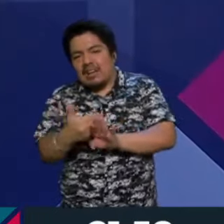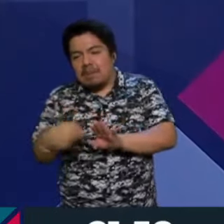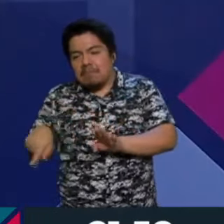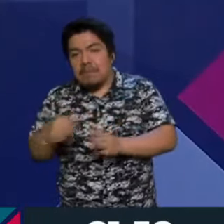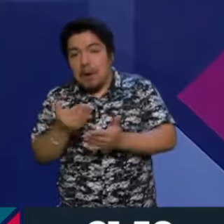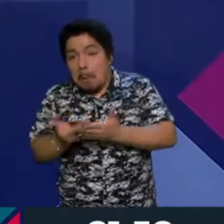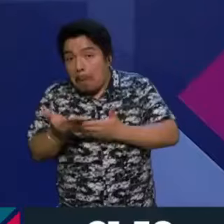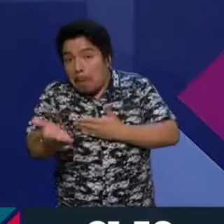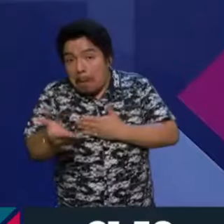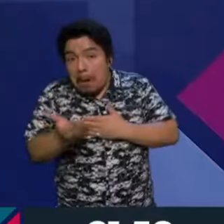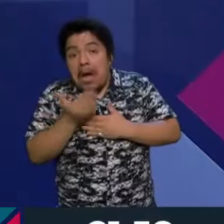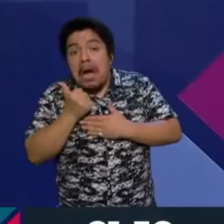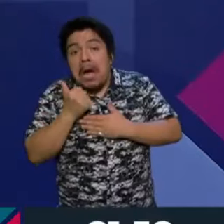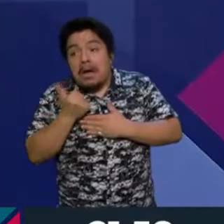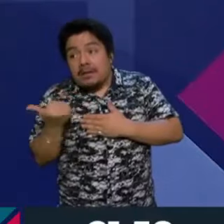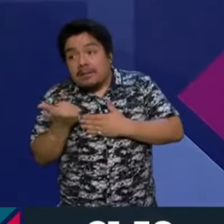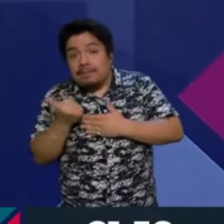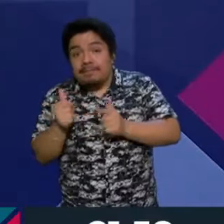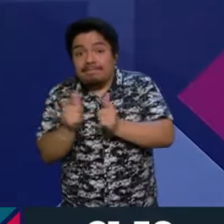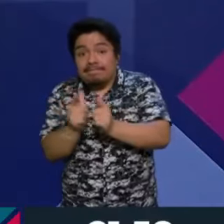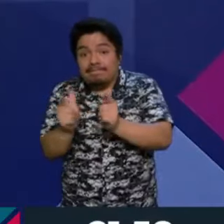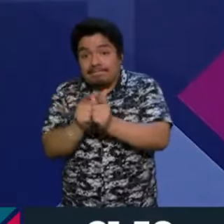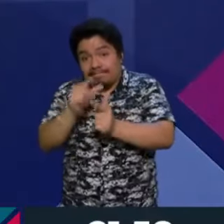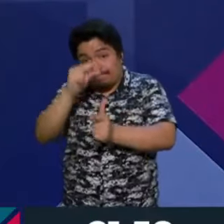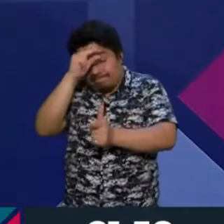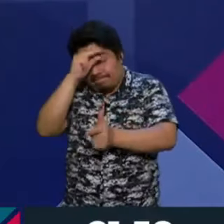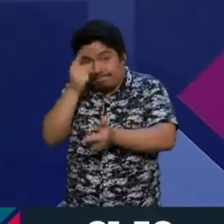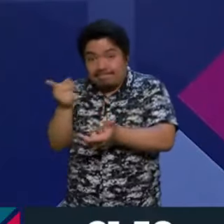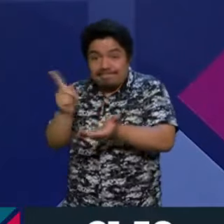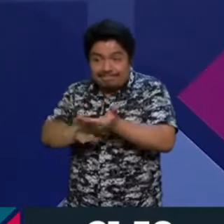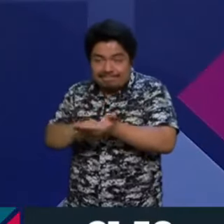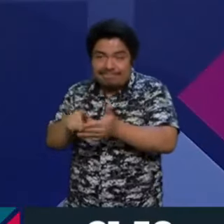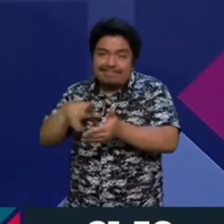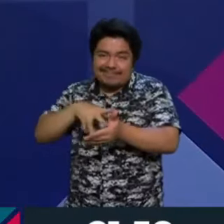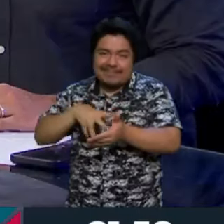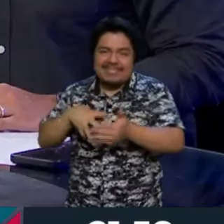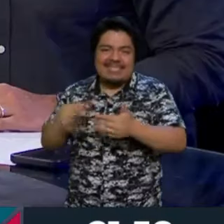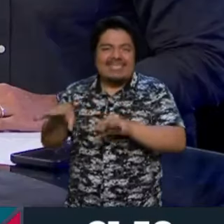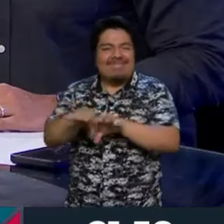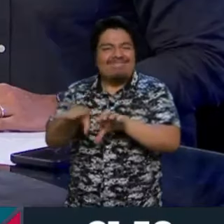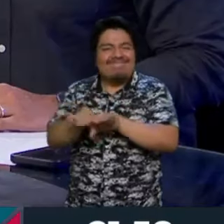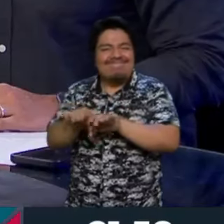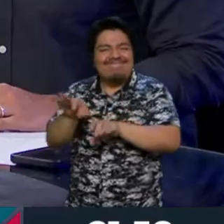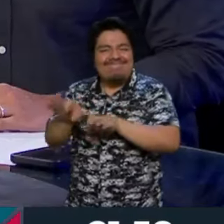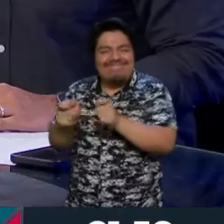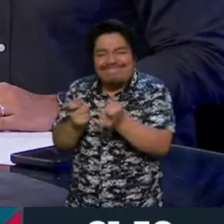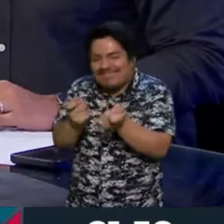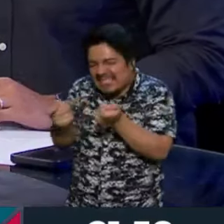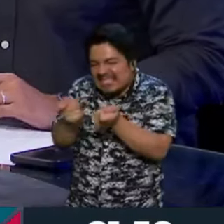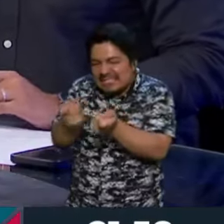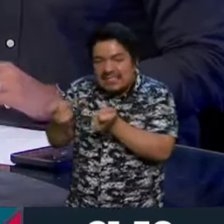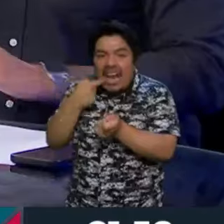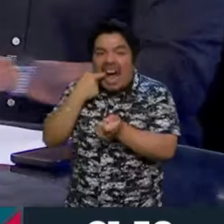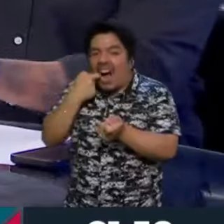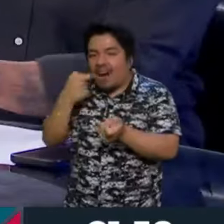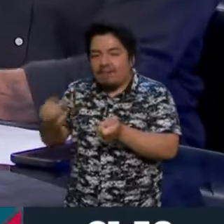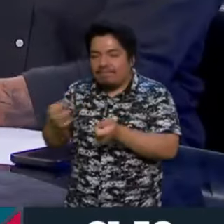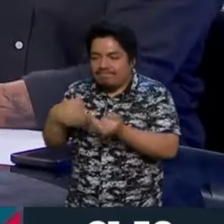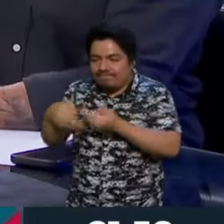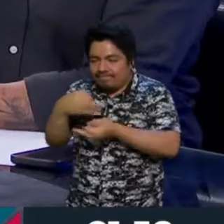propuesta. Pero ahí están y siguen siendo parte del aparato que obviamente